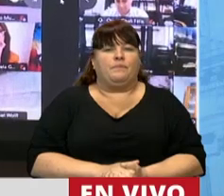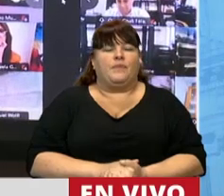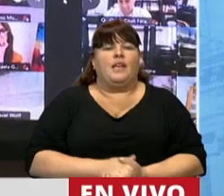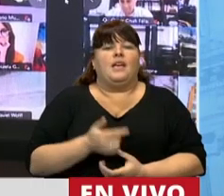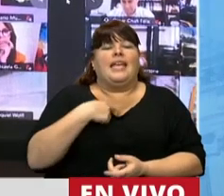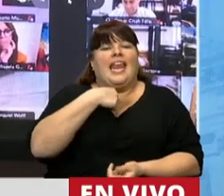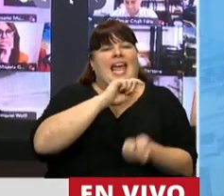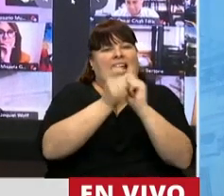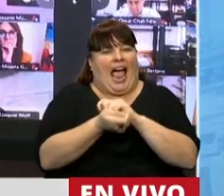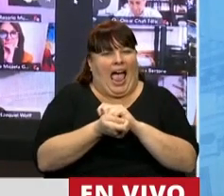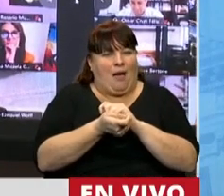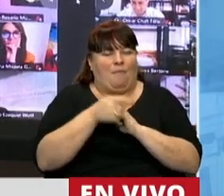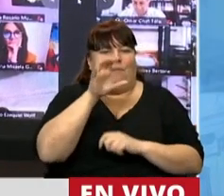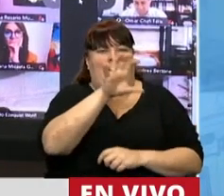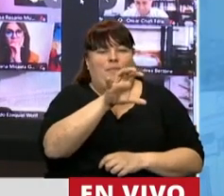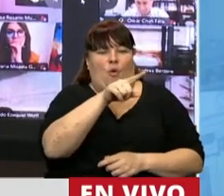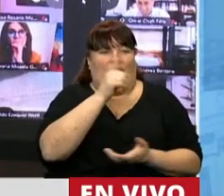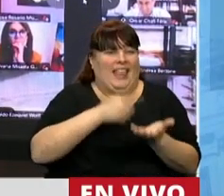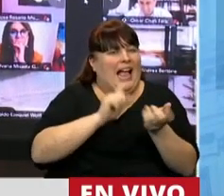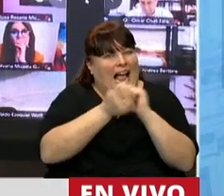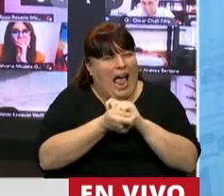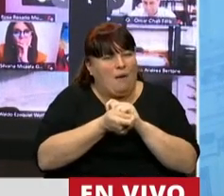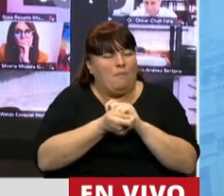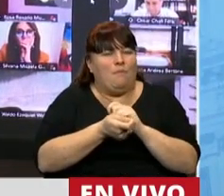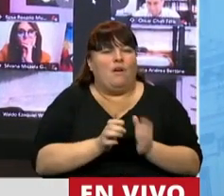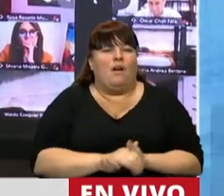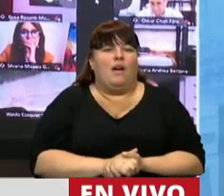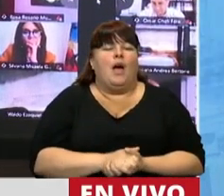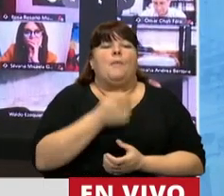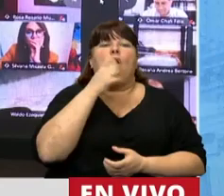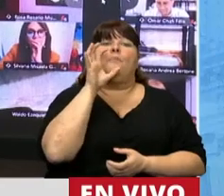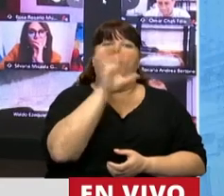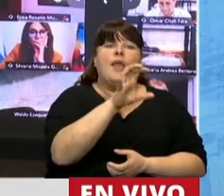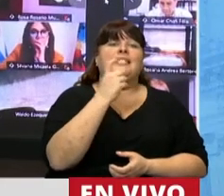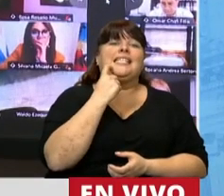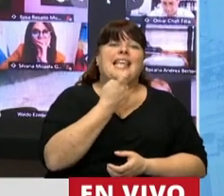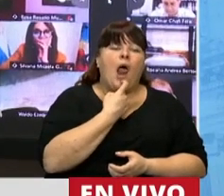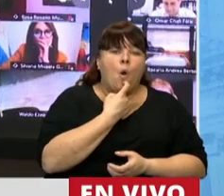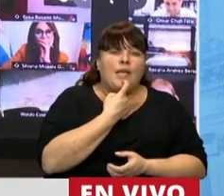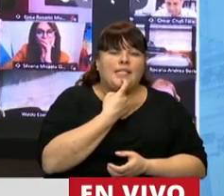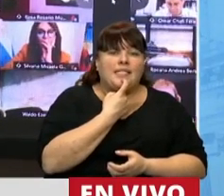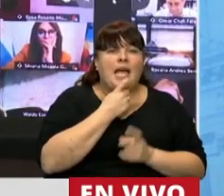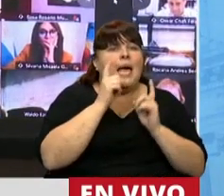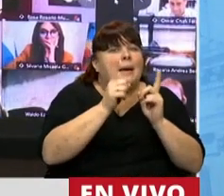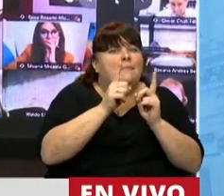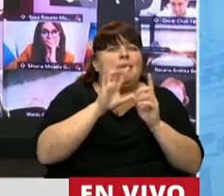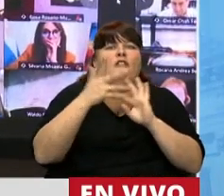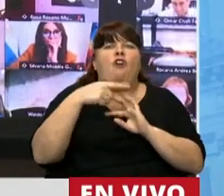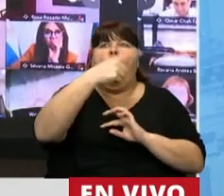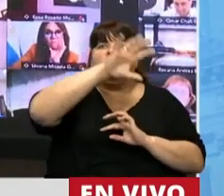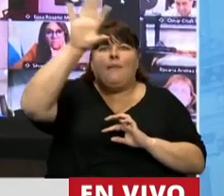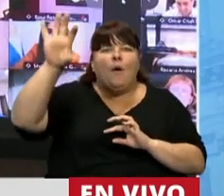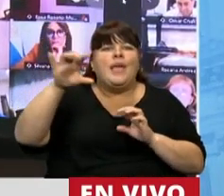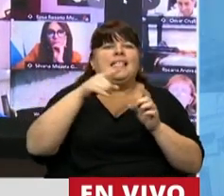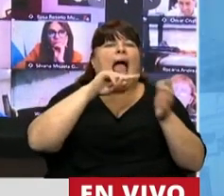debiéramos ser consistentes en lo que se ha establecido para con el resto y en función de eso quiero hacer una propuesta,